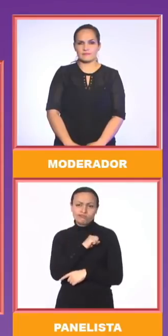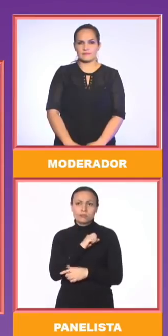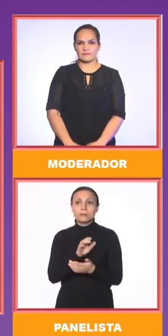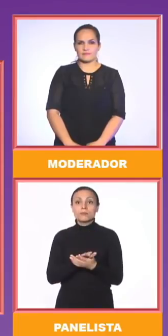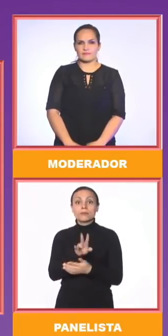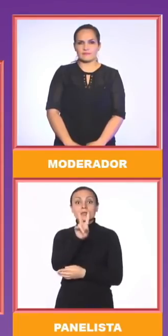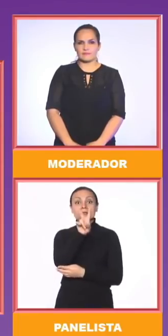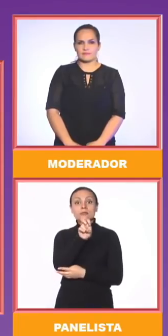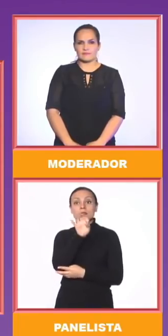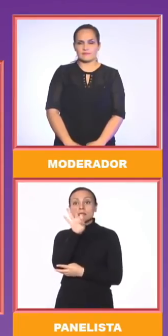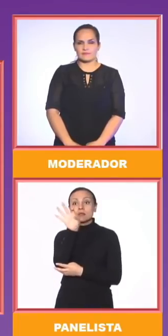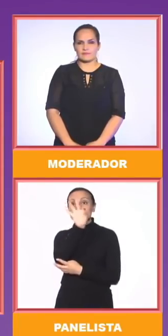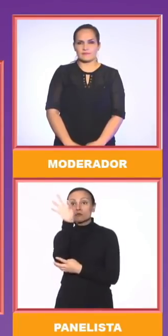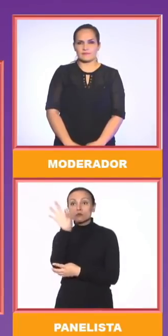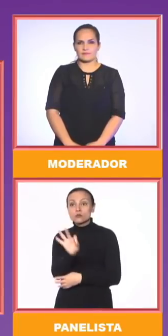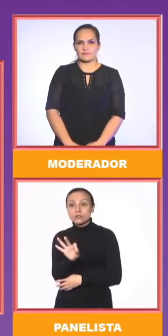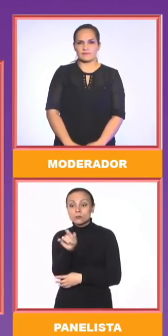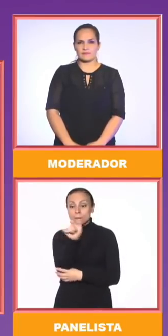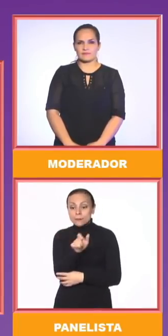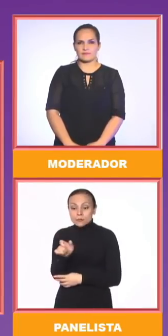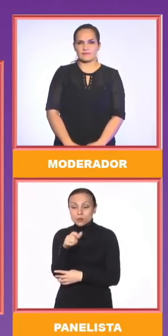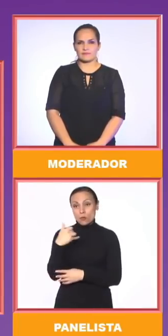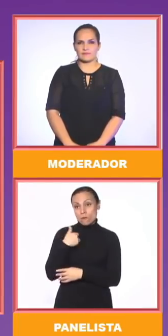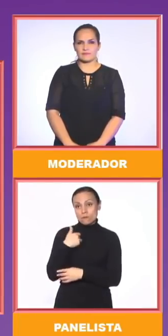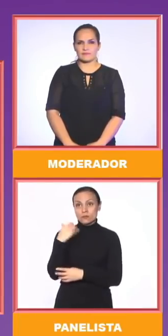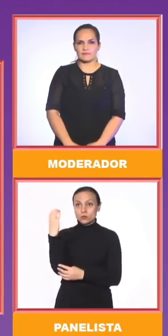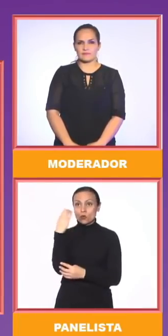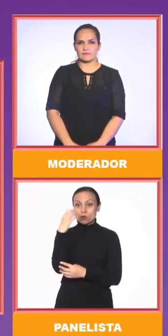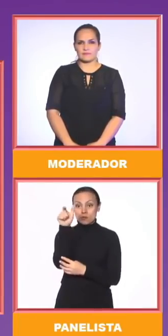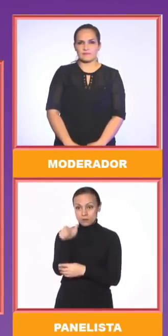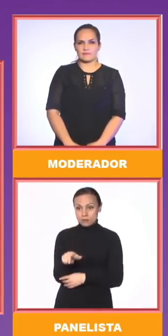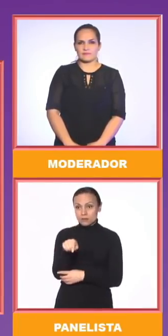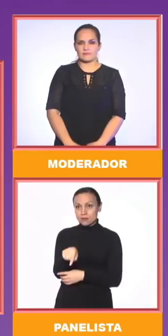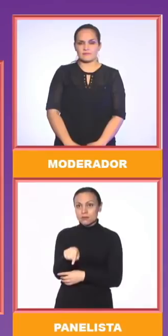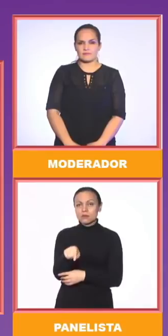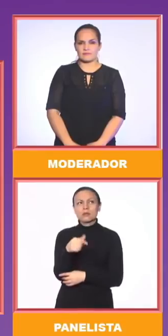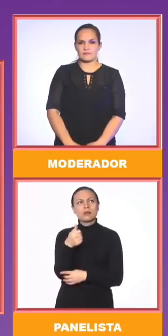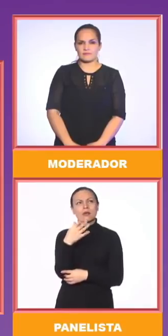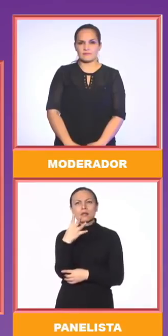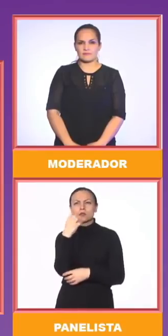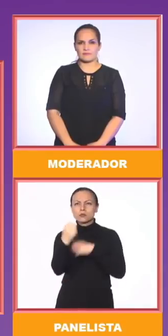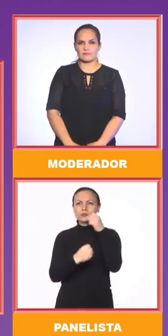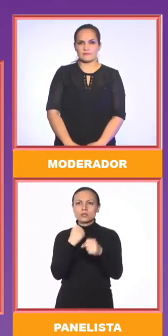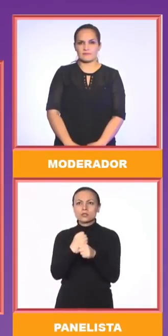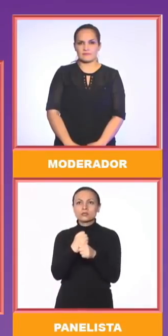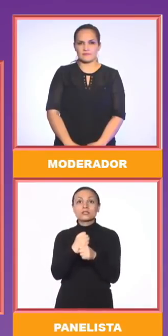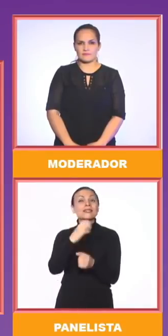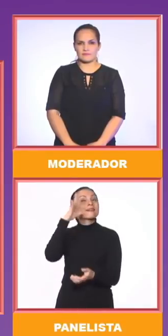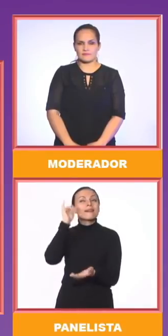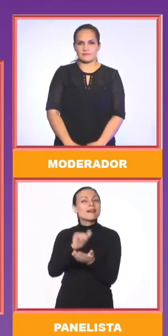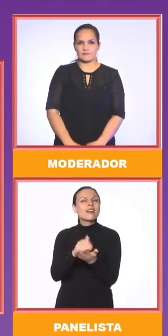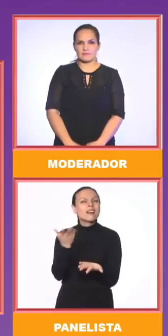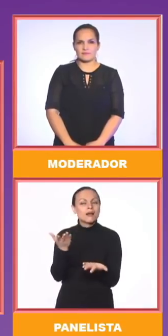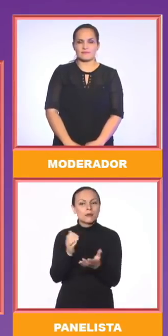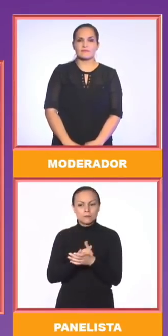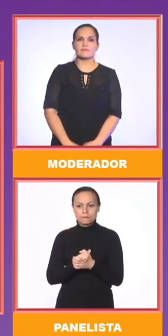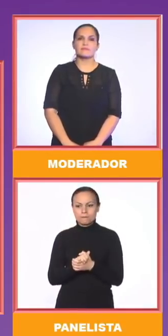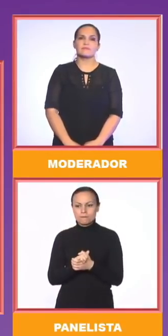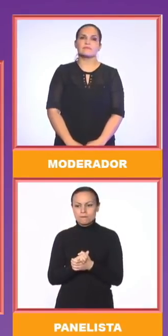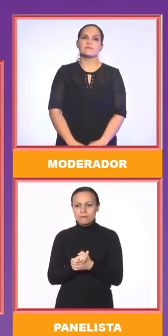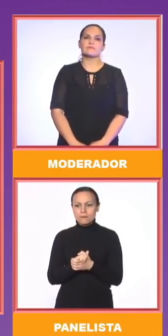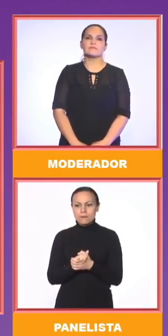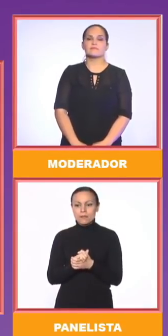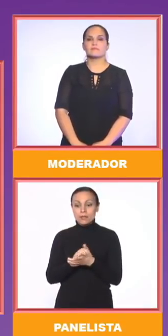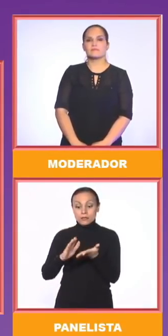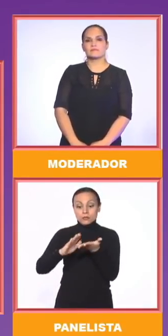% de los jóvenes colombianos de 14 años creen que la solución es un mesías,